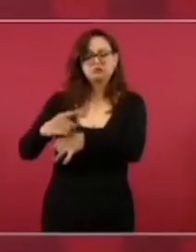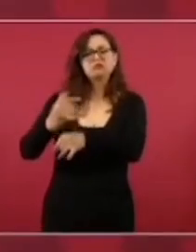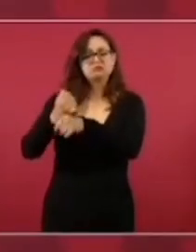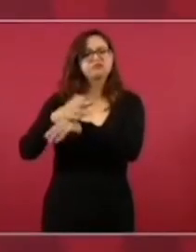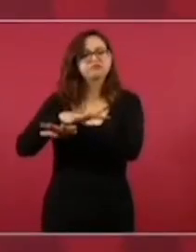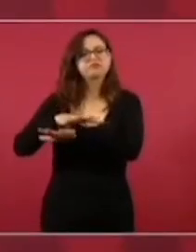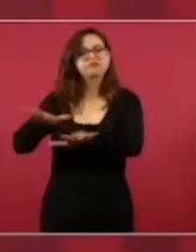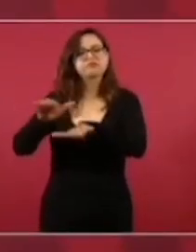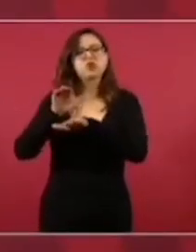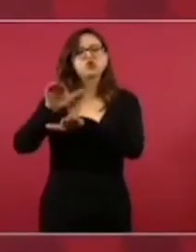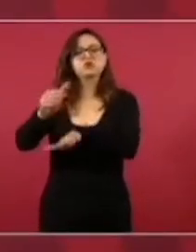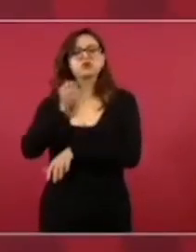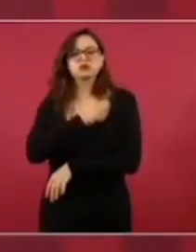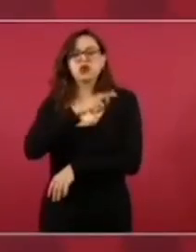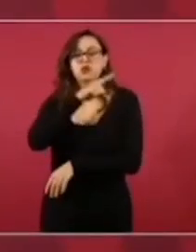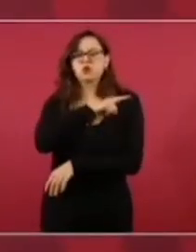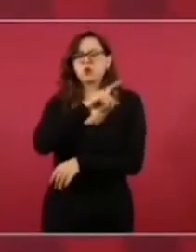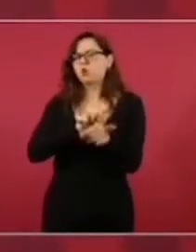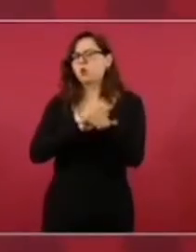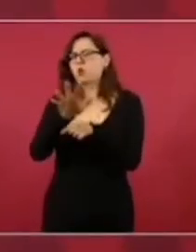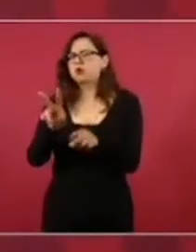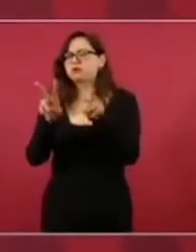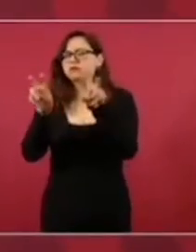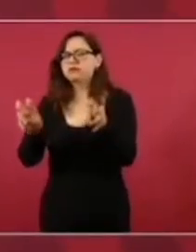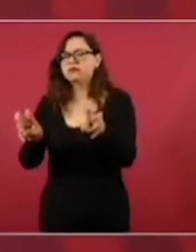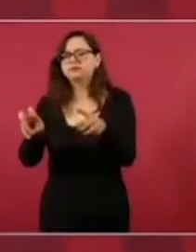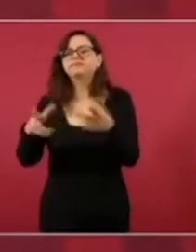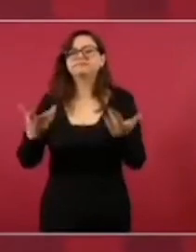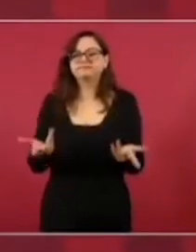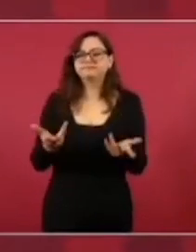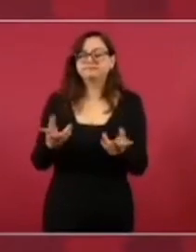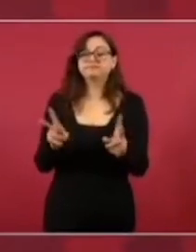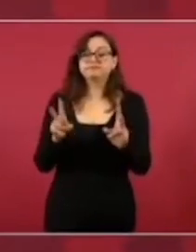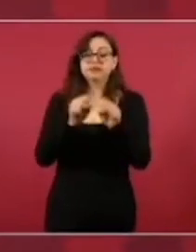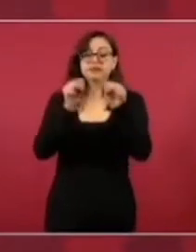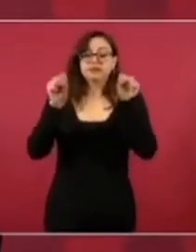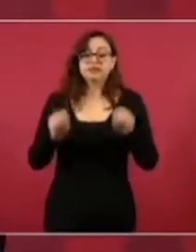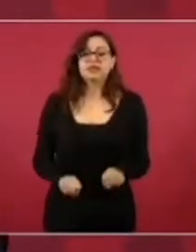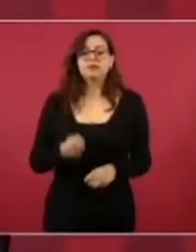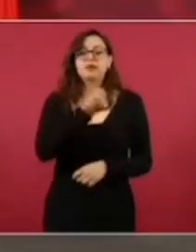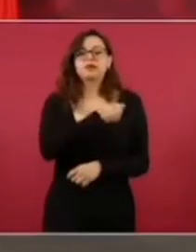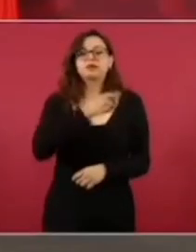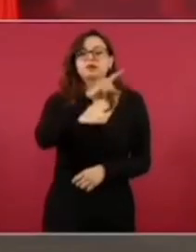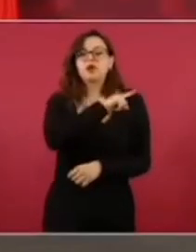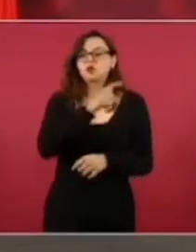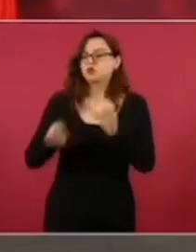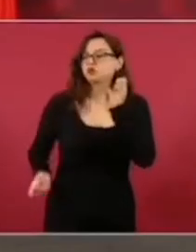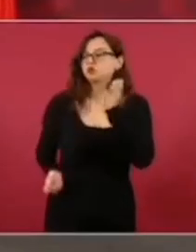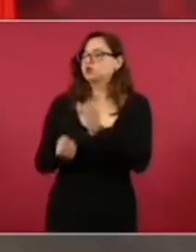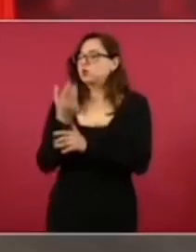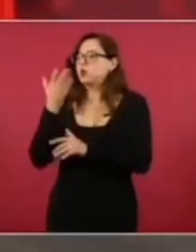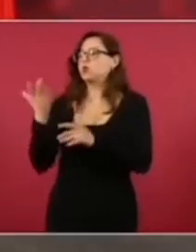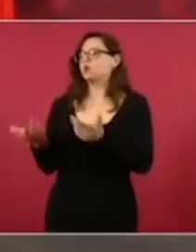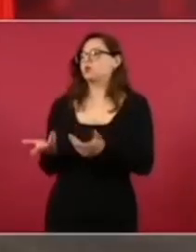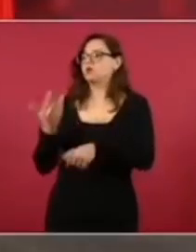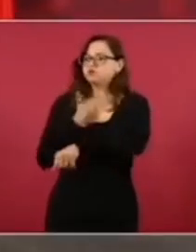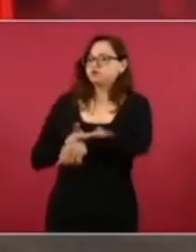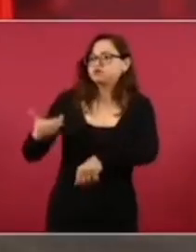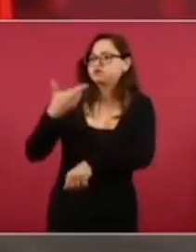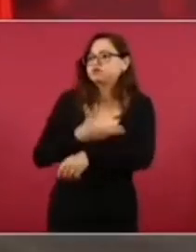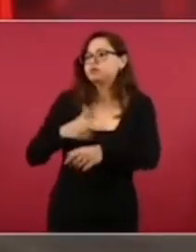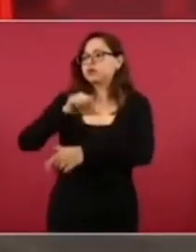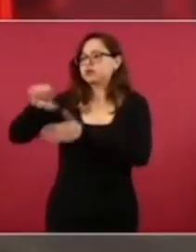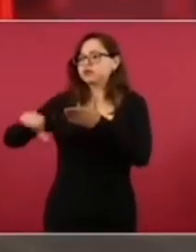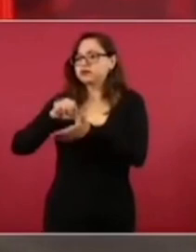se está trabajando para tener buenos centros de